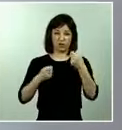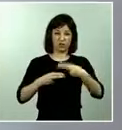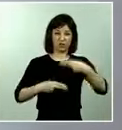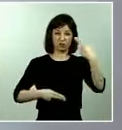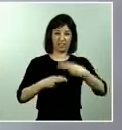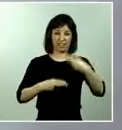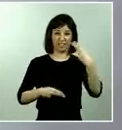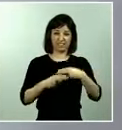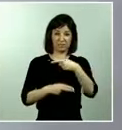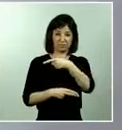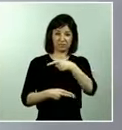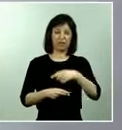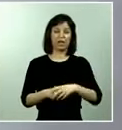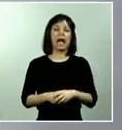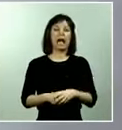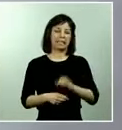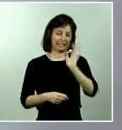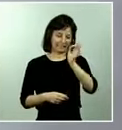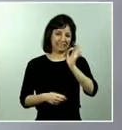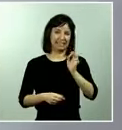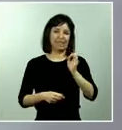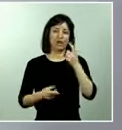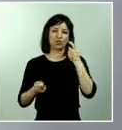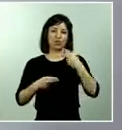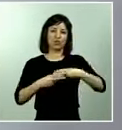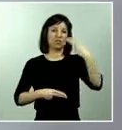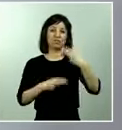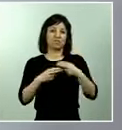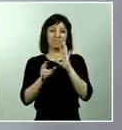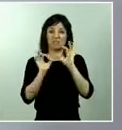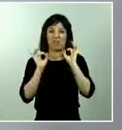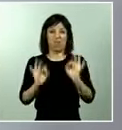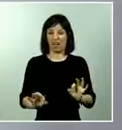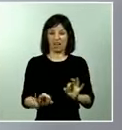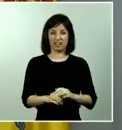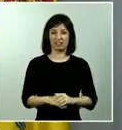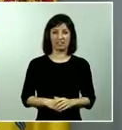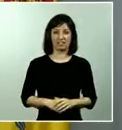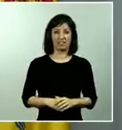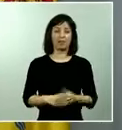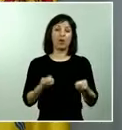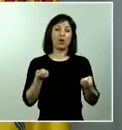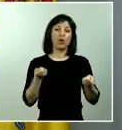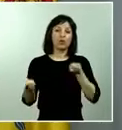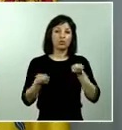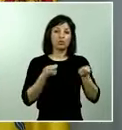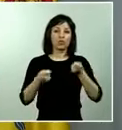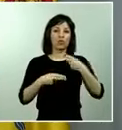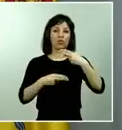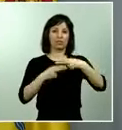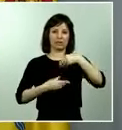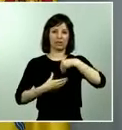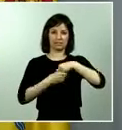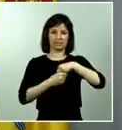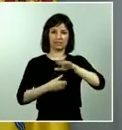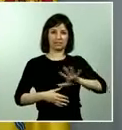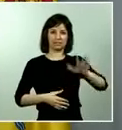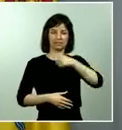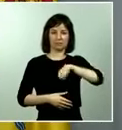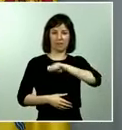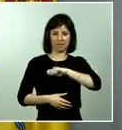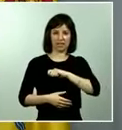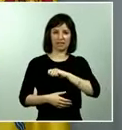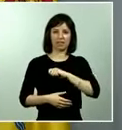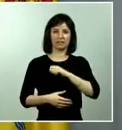manifiesta en los mismos términos. Se realiza ese control tanto a las interiores, nosotros damos cuenta del control de fronteras interiores